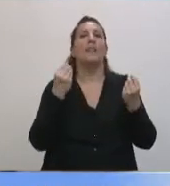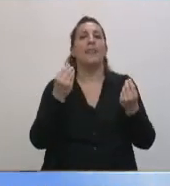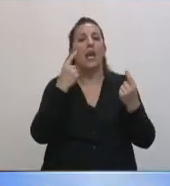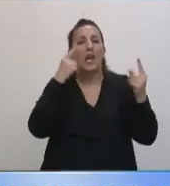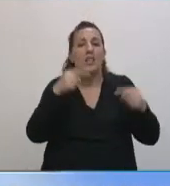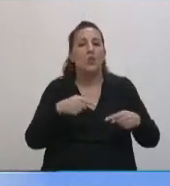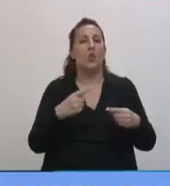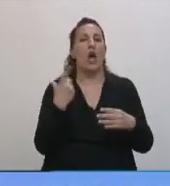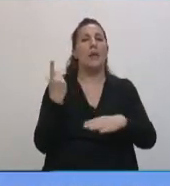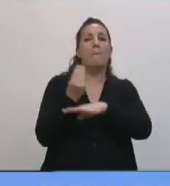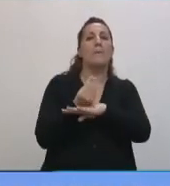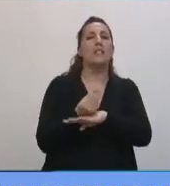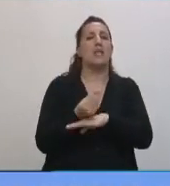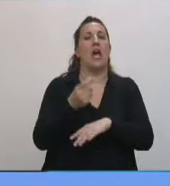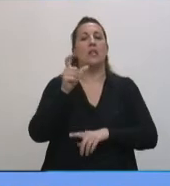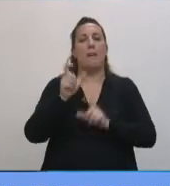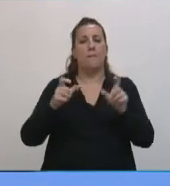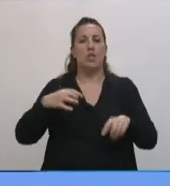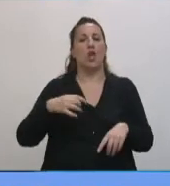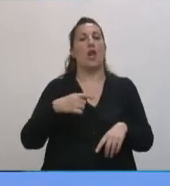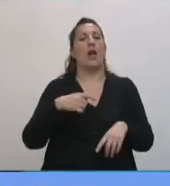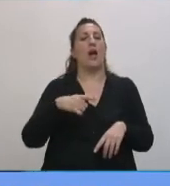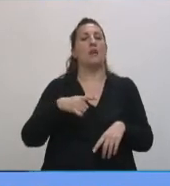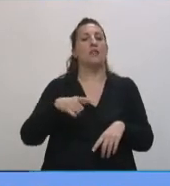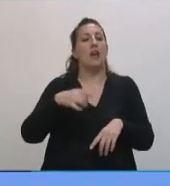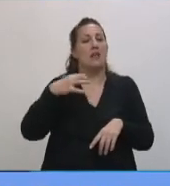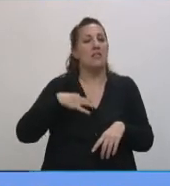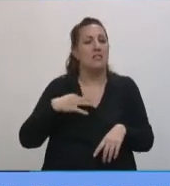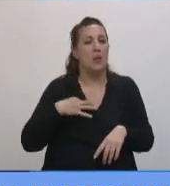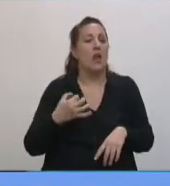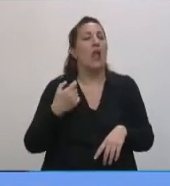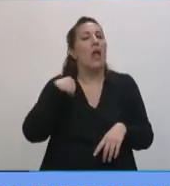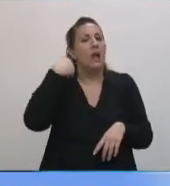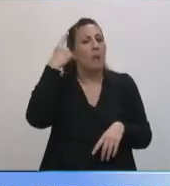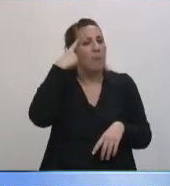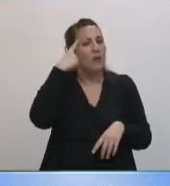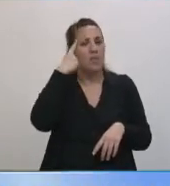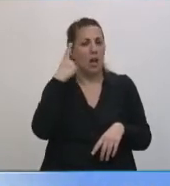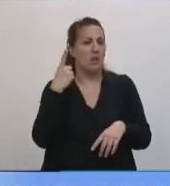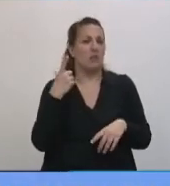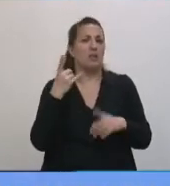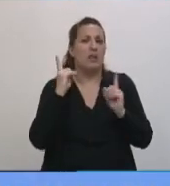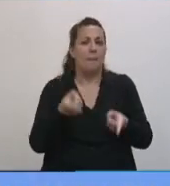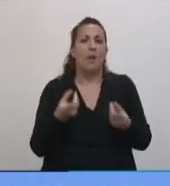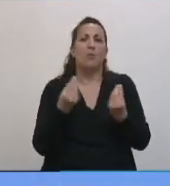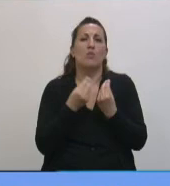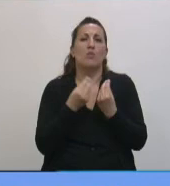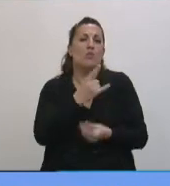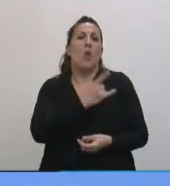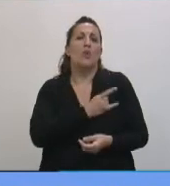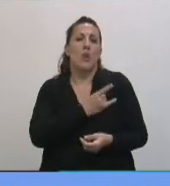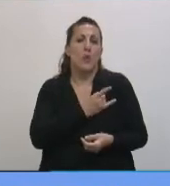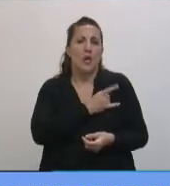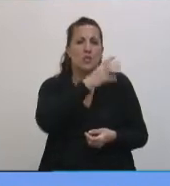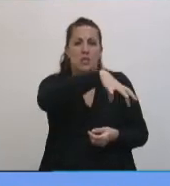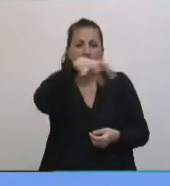representantes de la sociedad civil. A ver, estamos considerando un gran número de universidades que han trabajado y